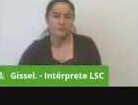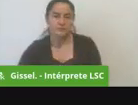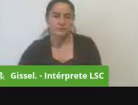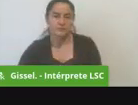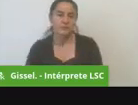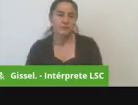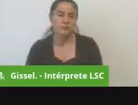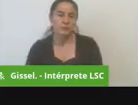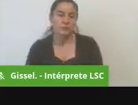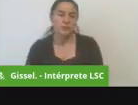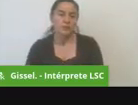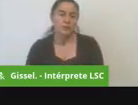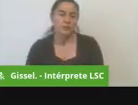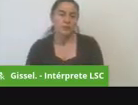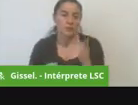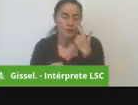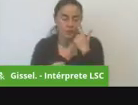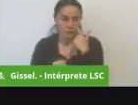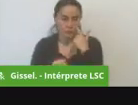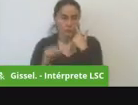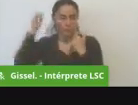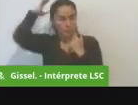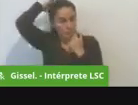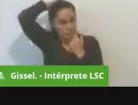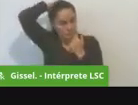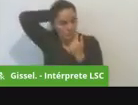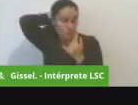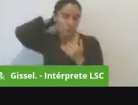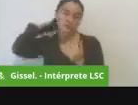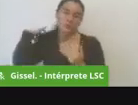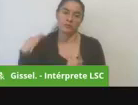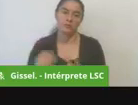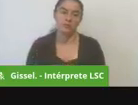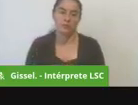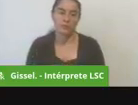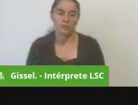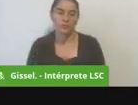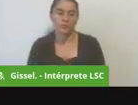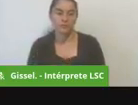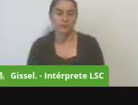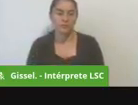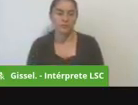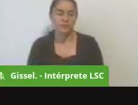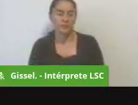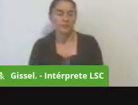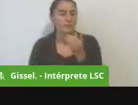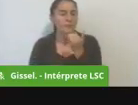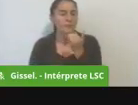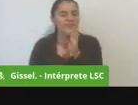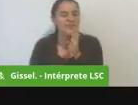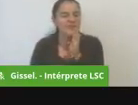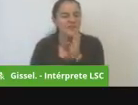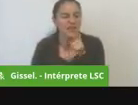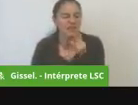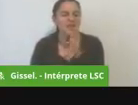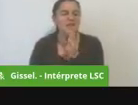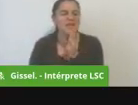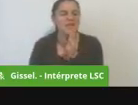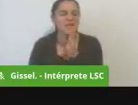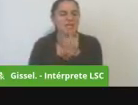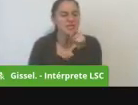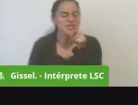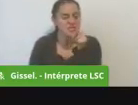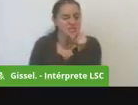determinar quién está presentando la irregularidad ustedes